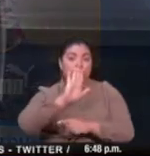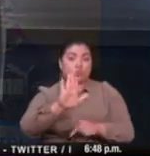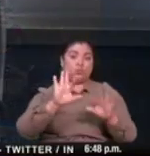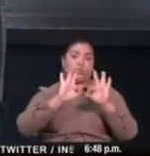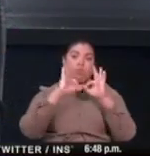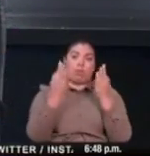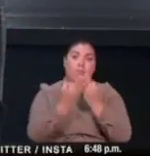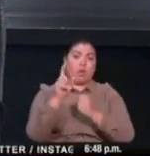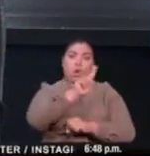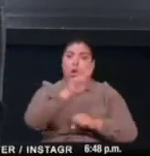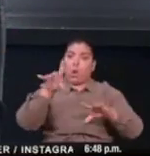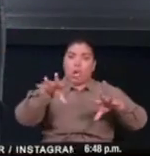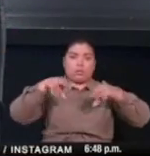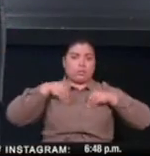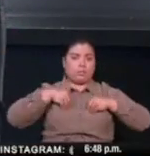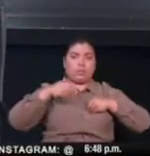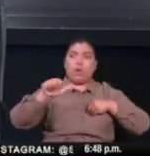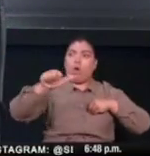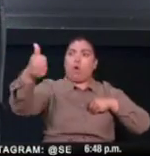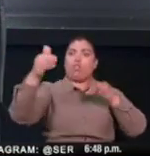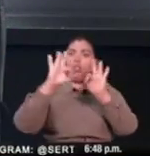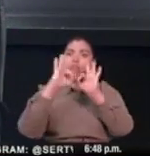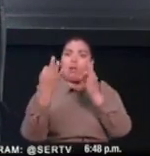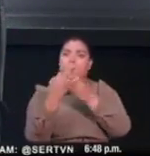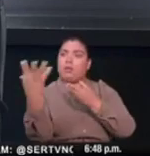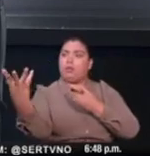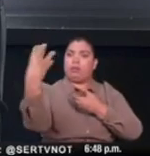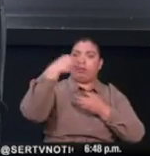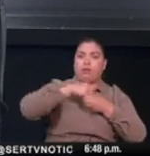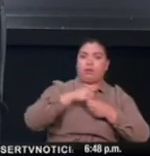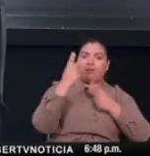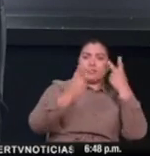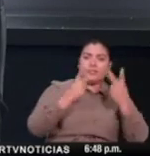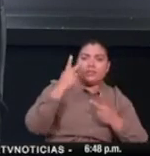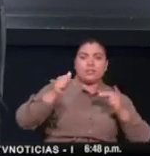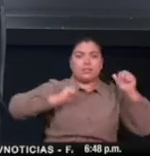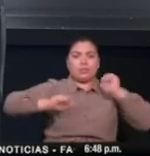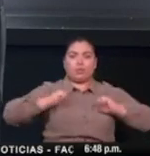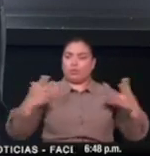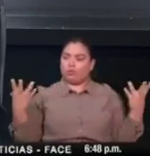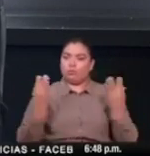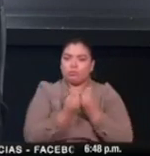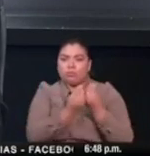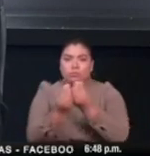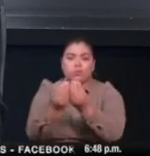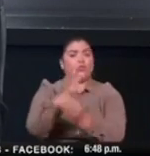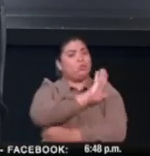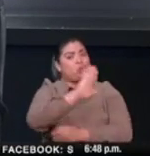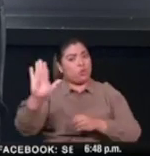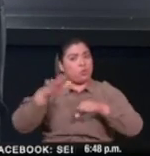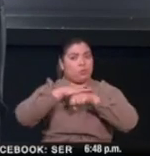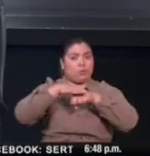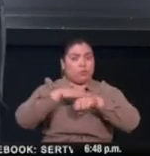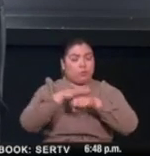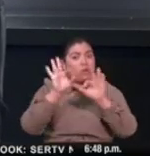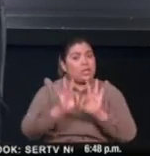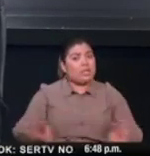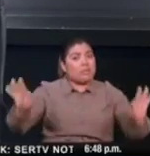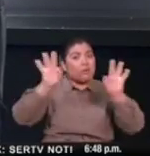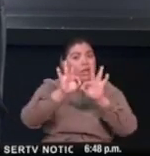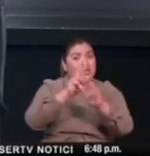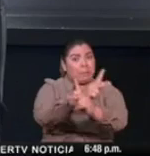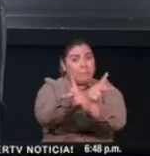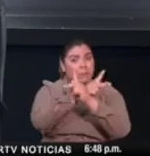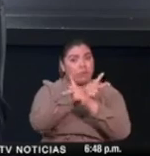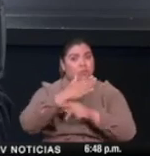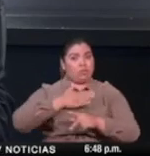permita la entrada de integrantes de otra burbuja. Comprendemos que estas medidas son importantes para protegernos en